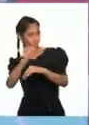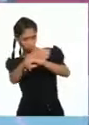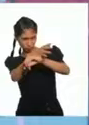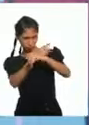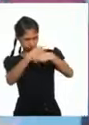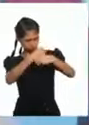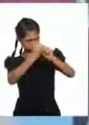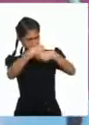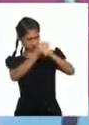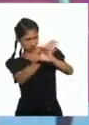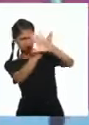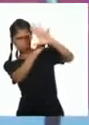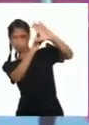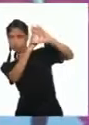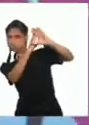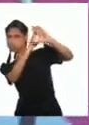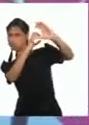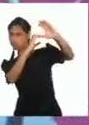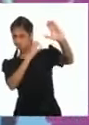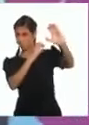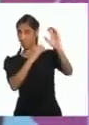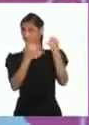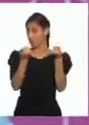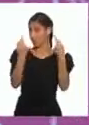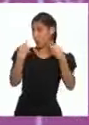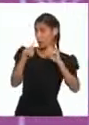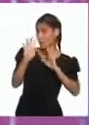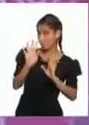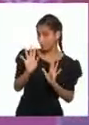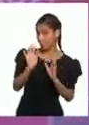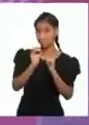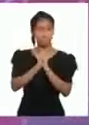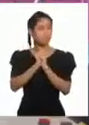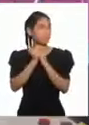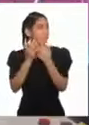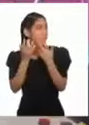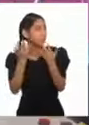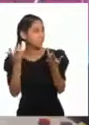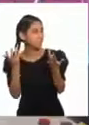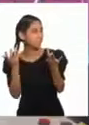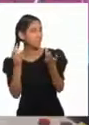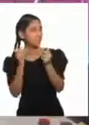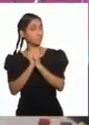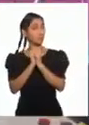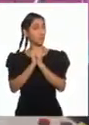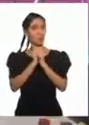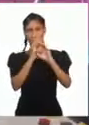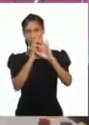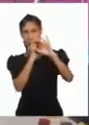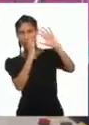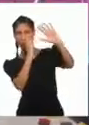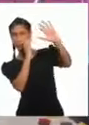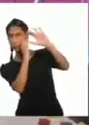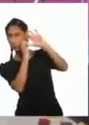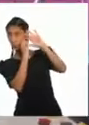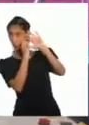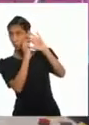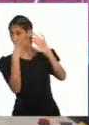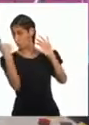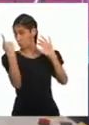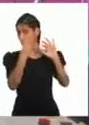¡Sí! ¡Ah! Pero no creas que suele tocar el clarín